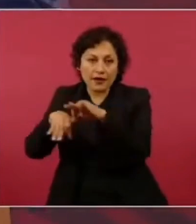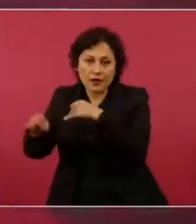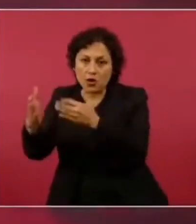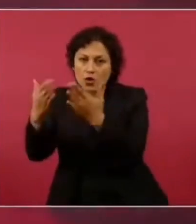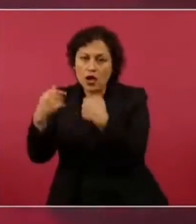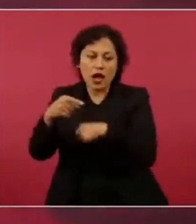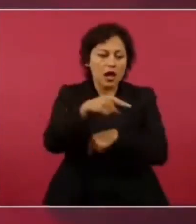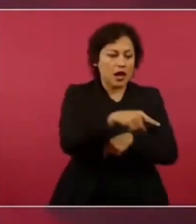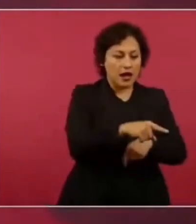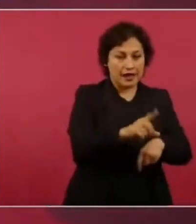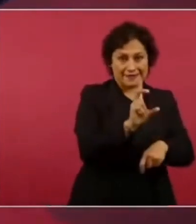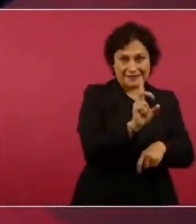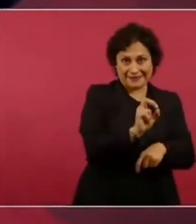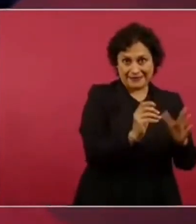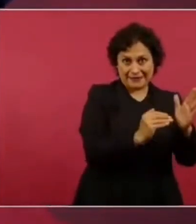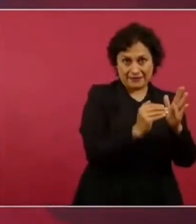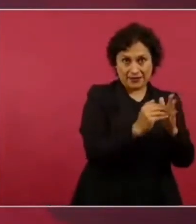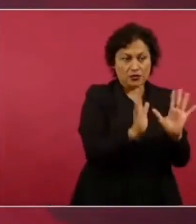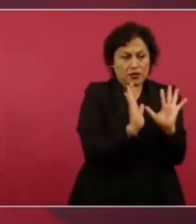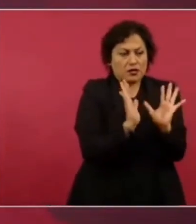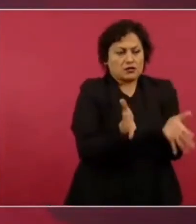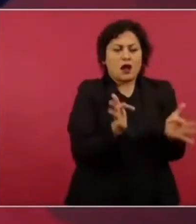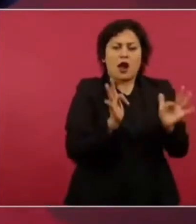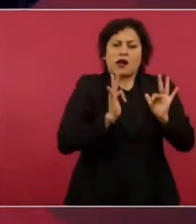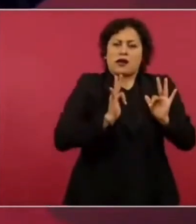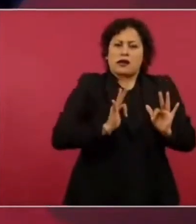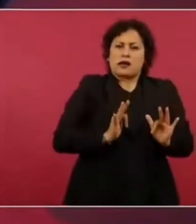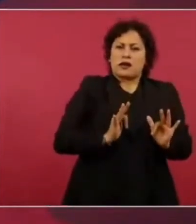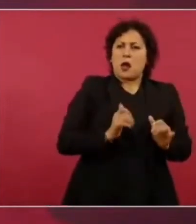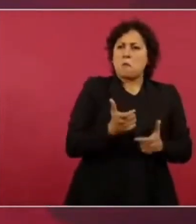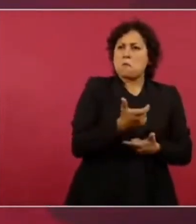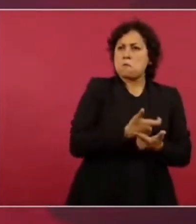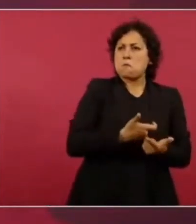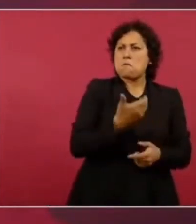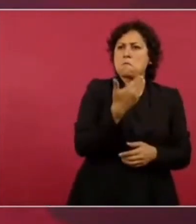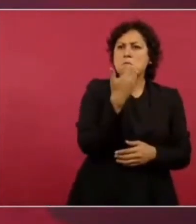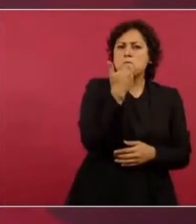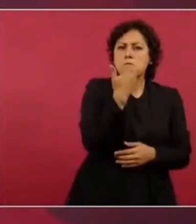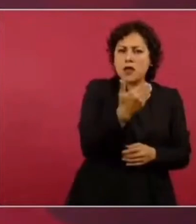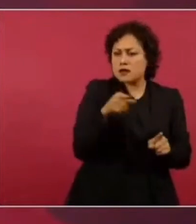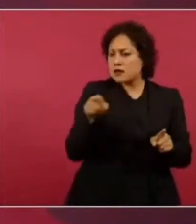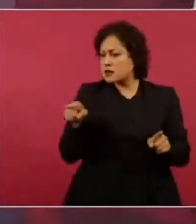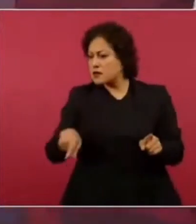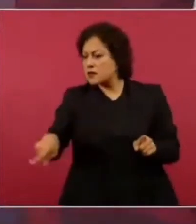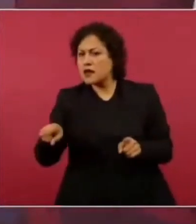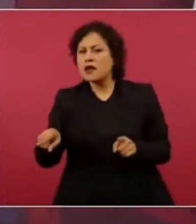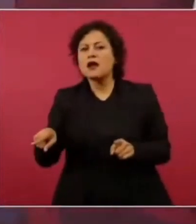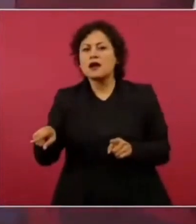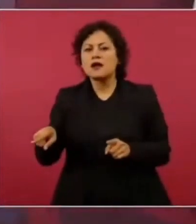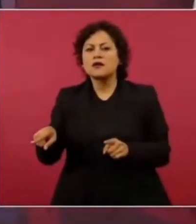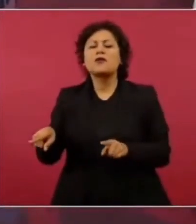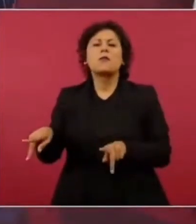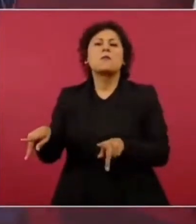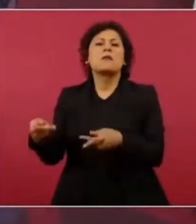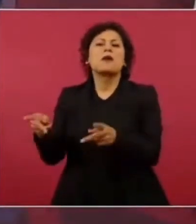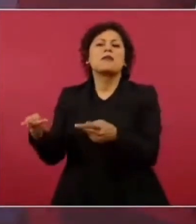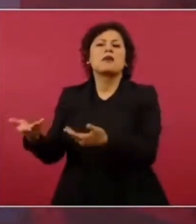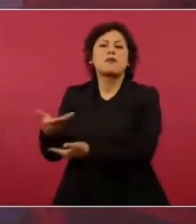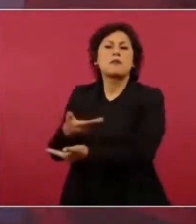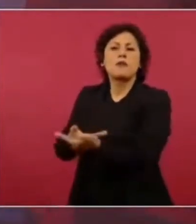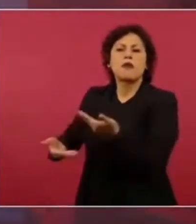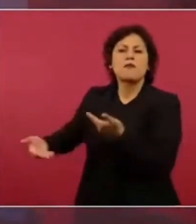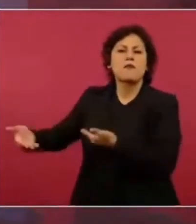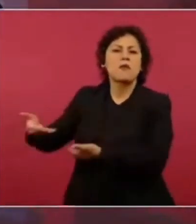y estos 5 tienen que ver con la industria tienen que ver con el comercio con